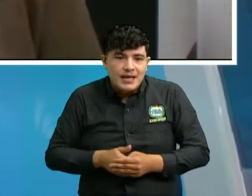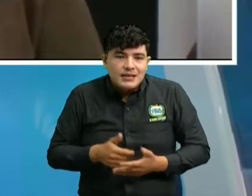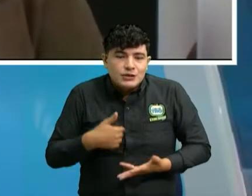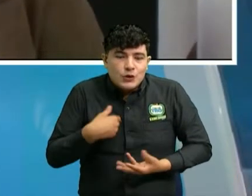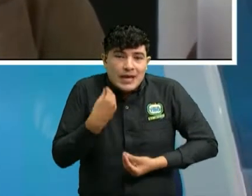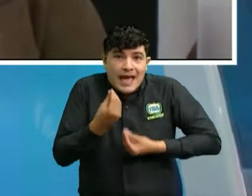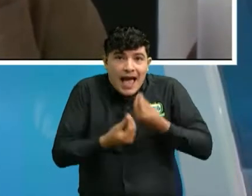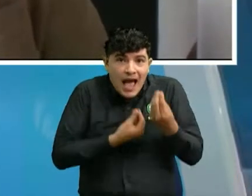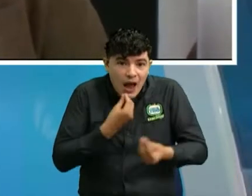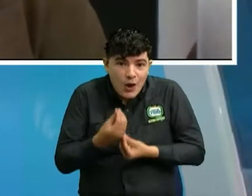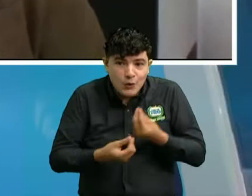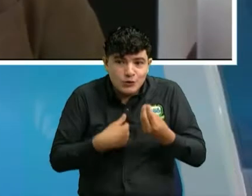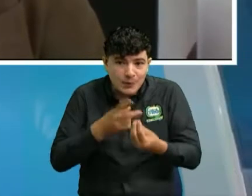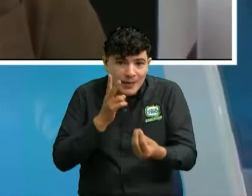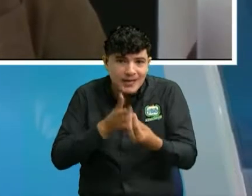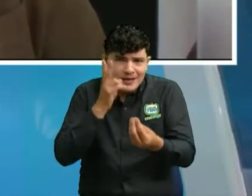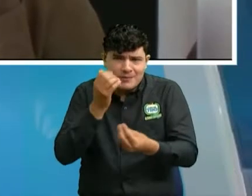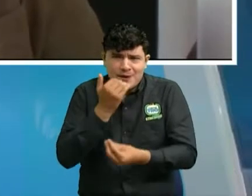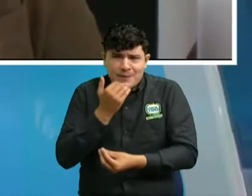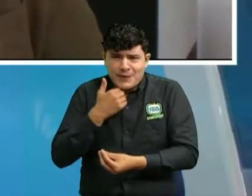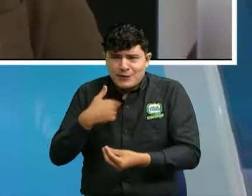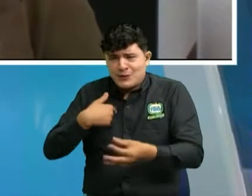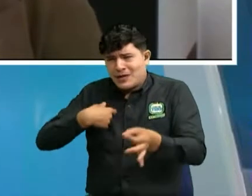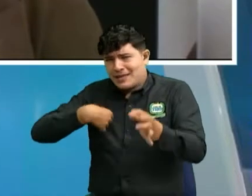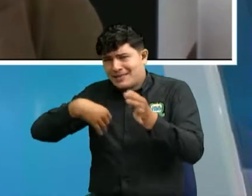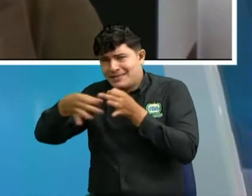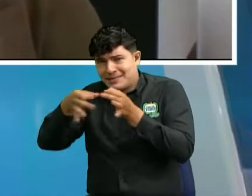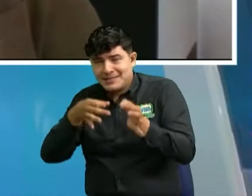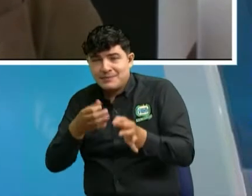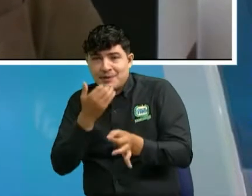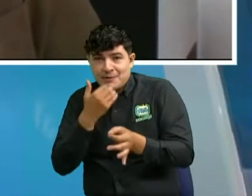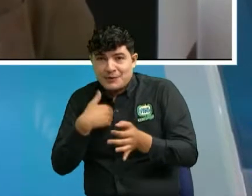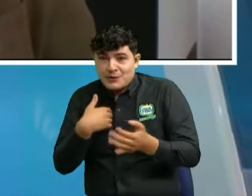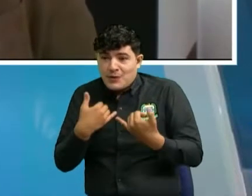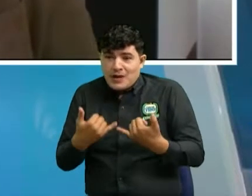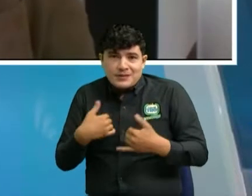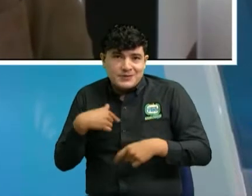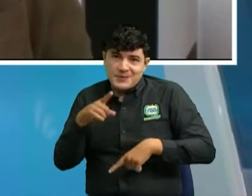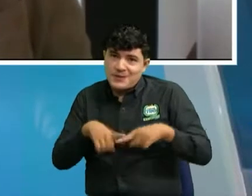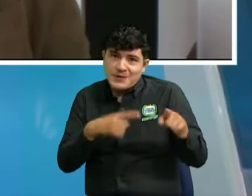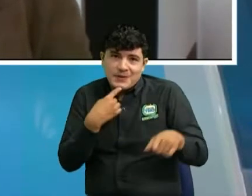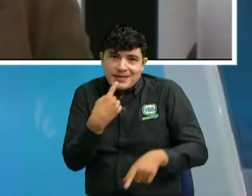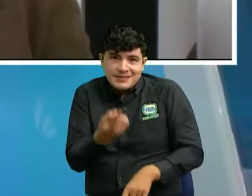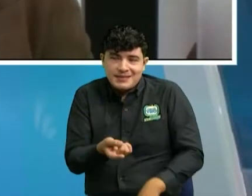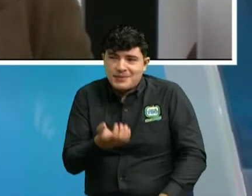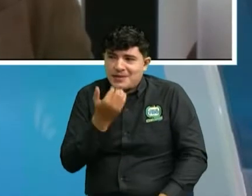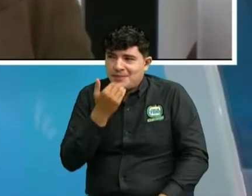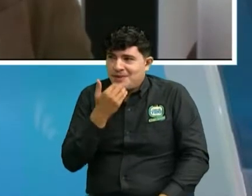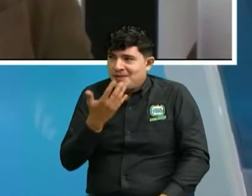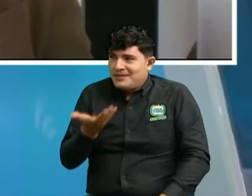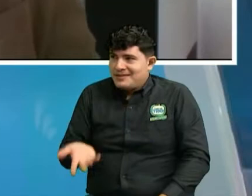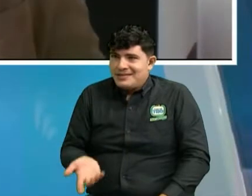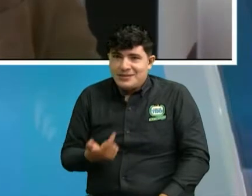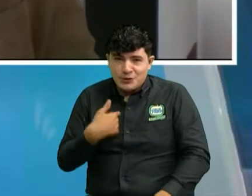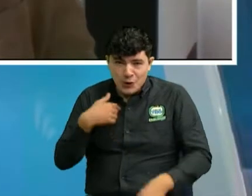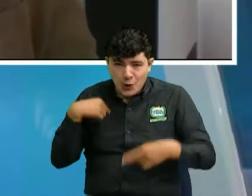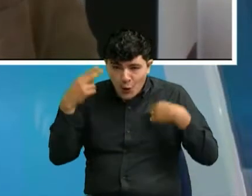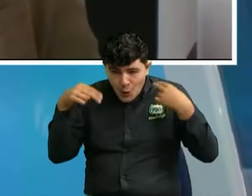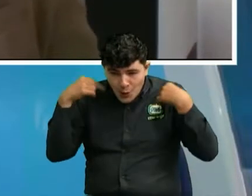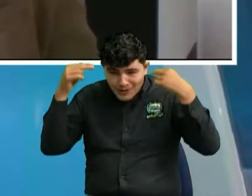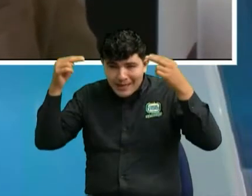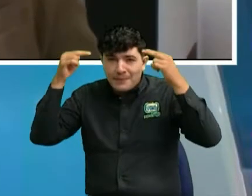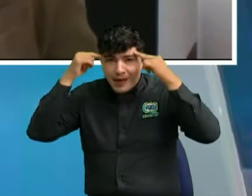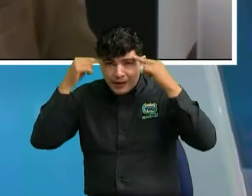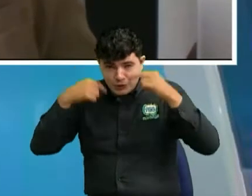estafa pero ya desde el punto de vista para llegar digamos en estos momentos yo no podría decirle no tengo el conocimiento para decirle esta